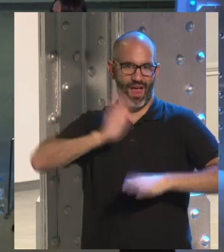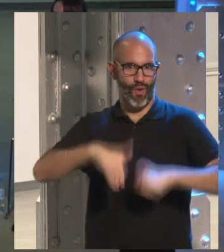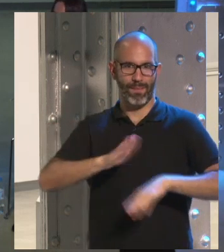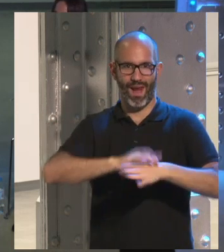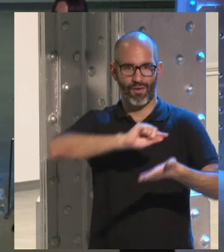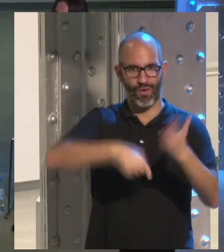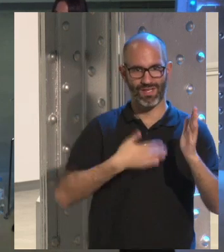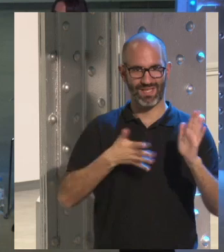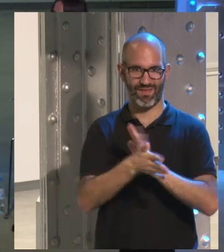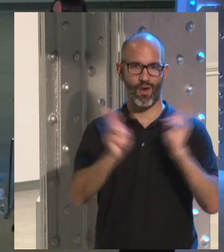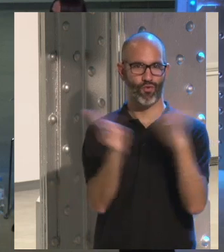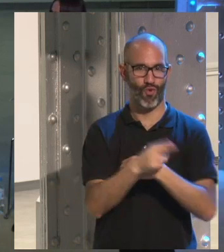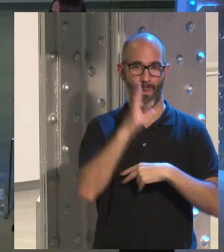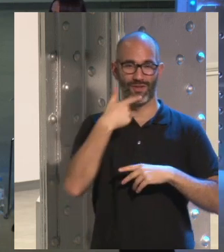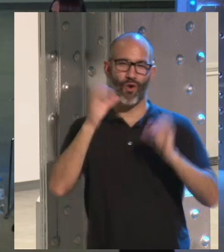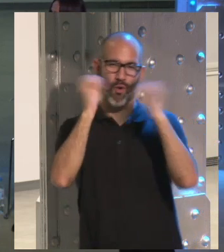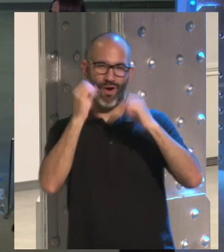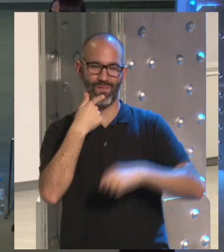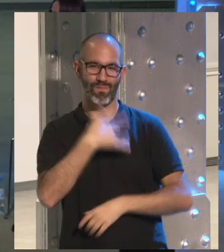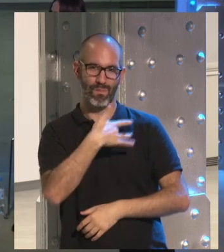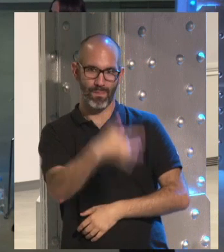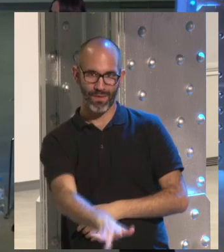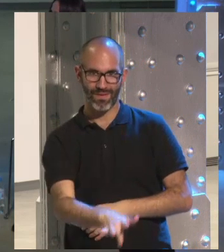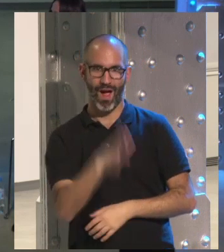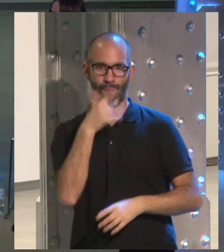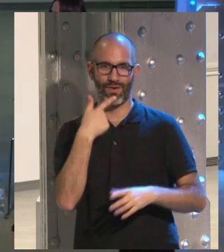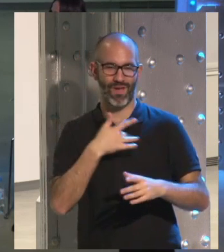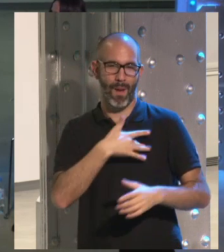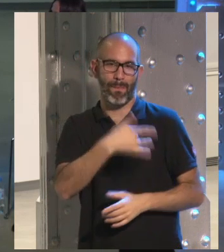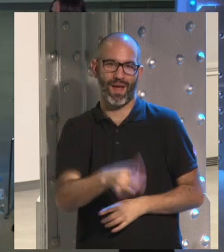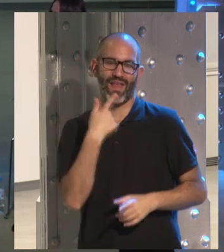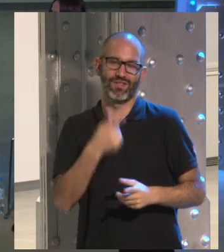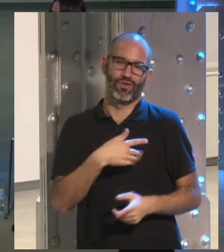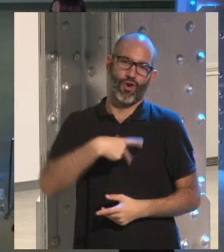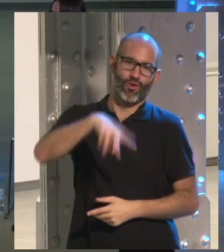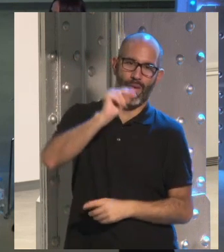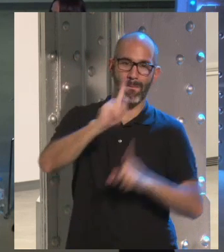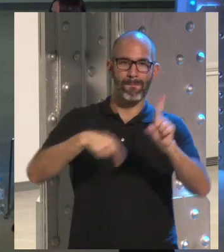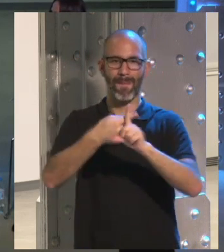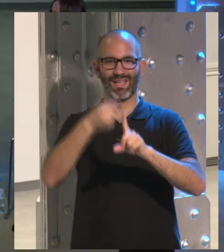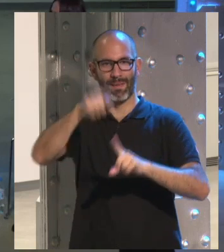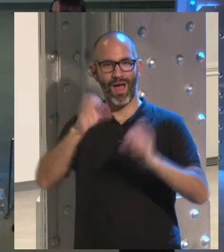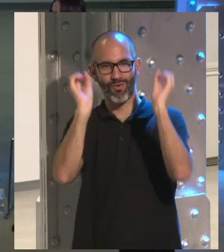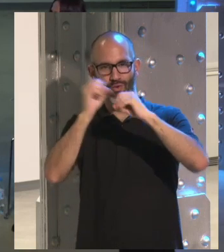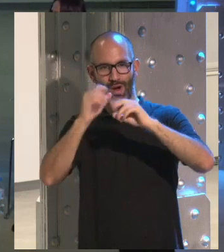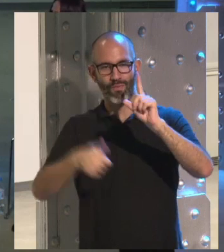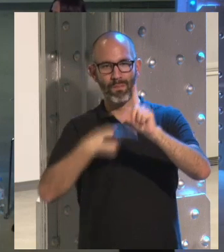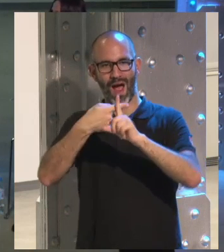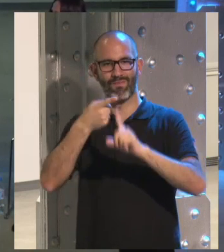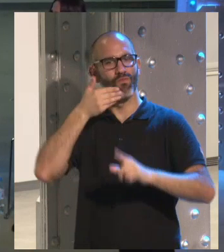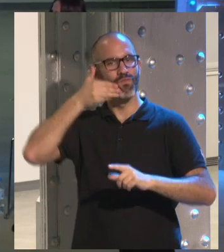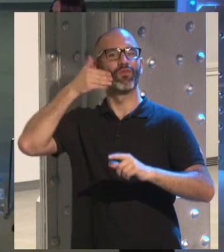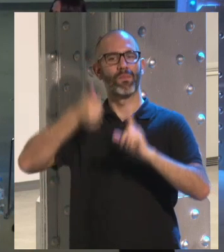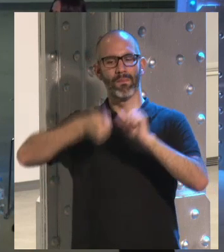acuerdo es nulo y, por lo tanto, no le pueden cobrar 100.000 euros. Y por eso Google ha dicho que no se lo va a cobrar, aparte del problema reputacional que se ha generado alrededor de la